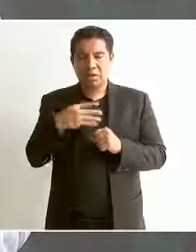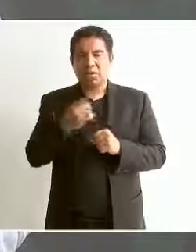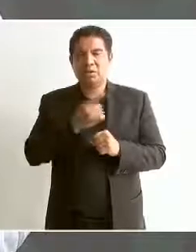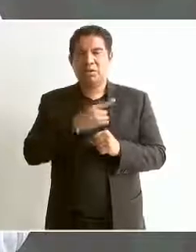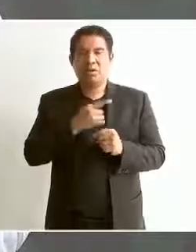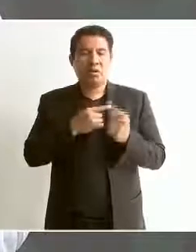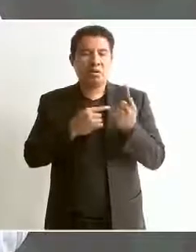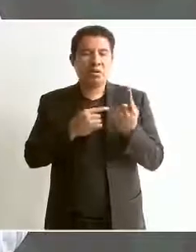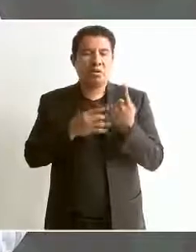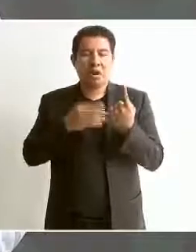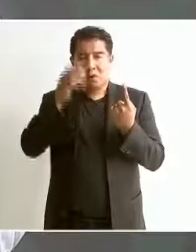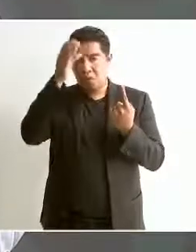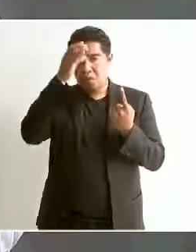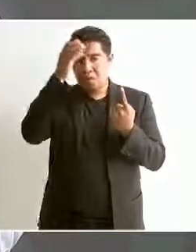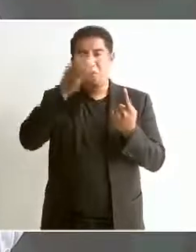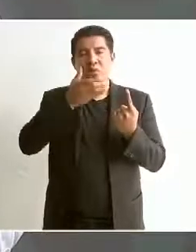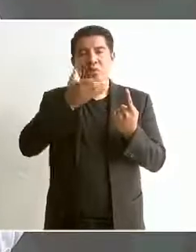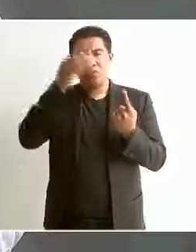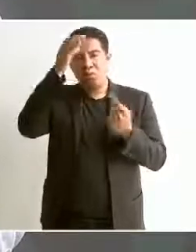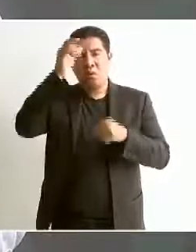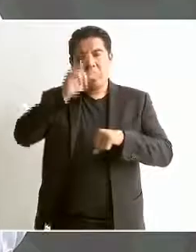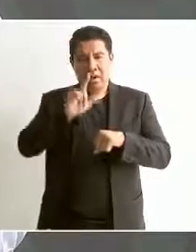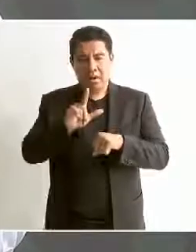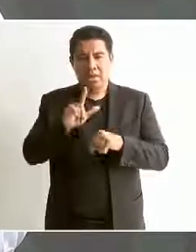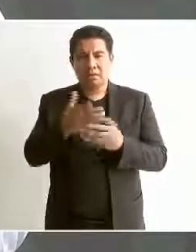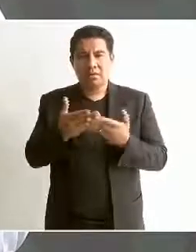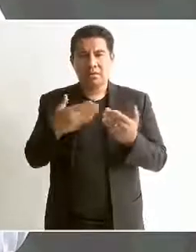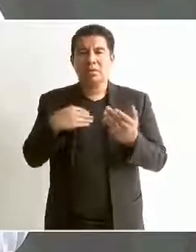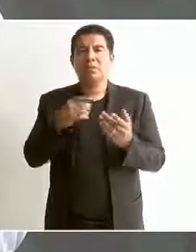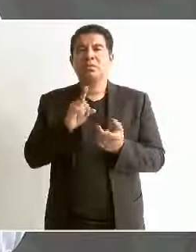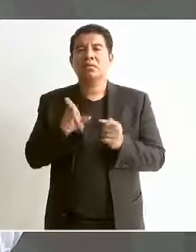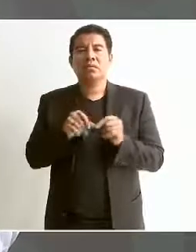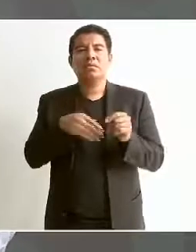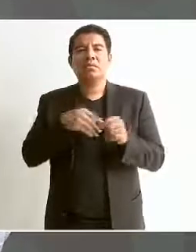cultura en lo general.